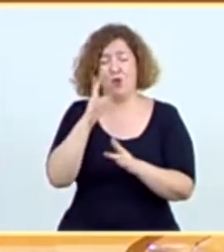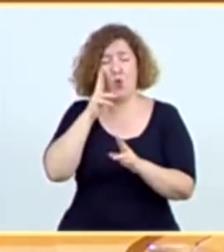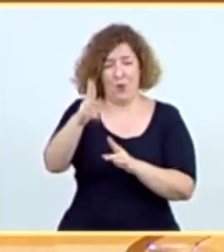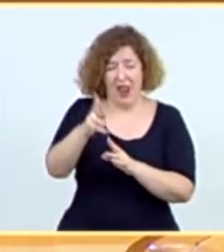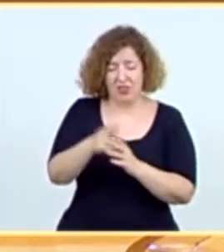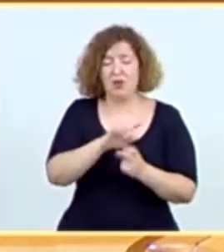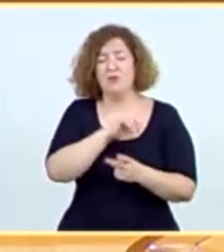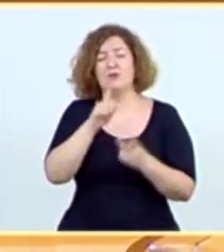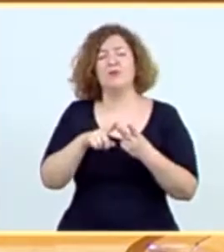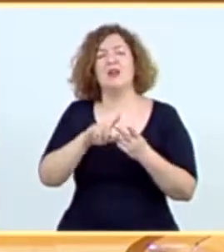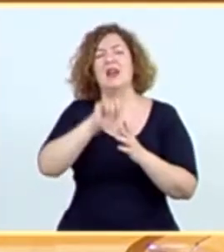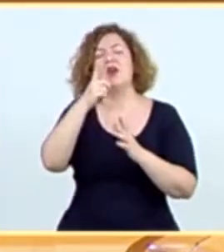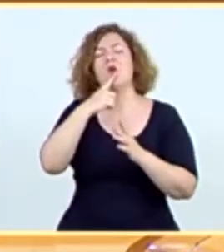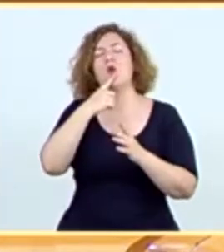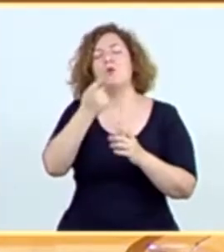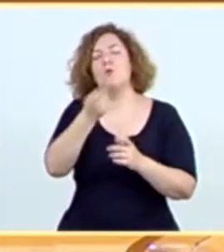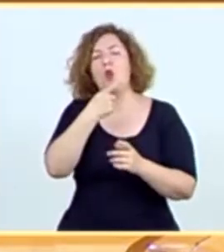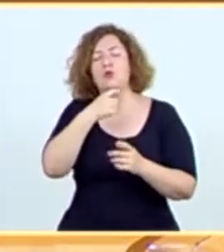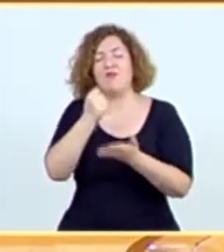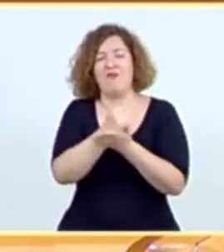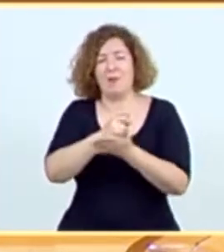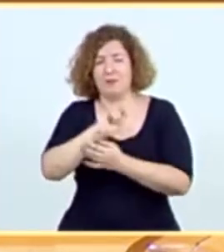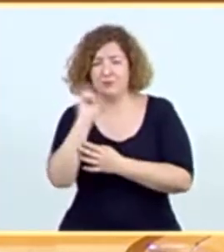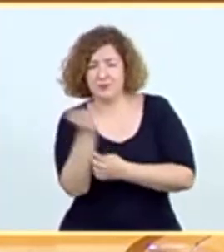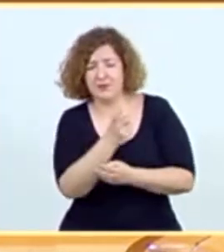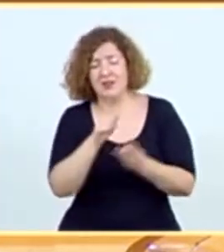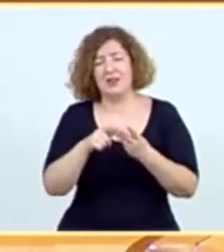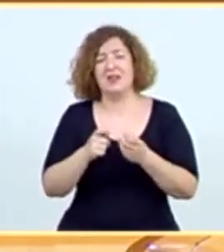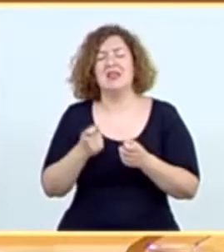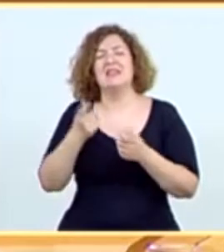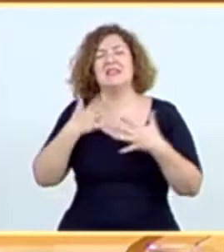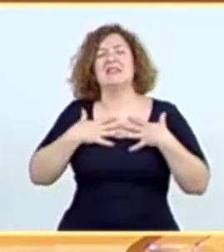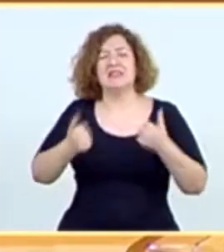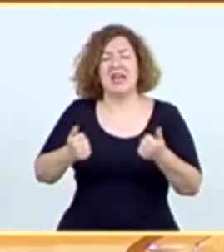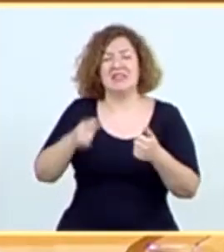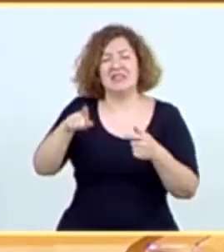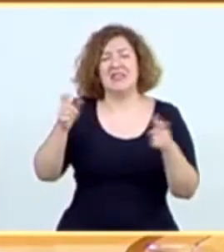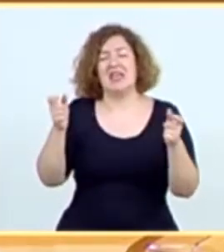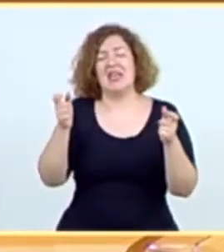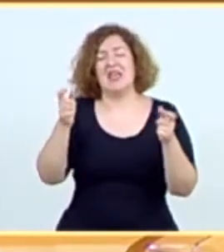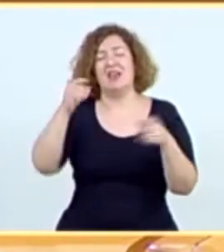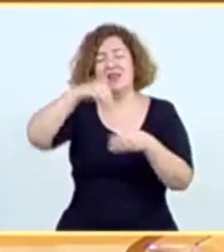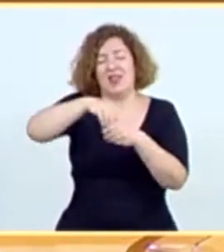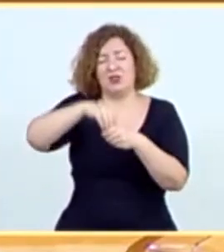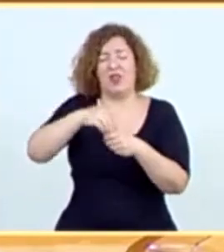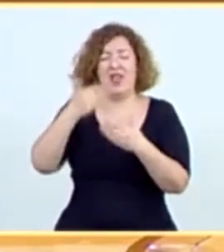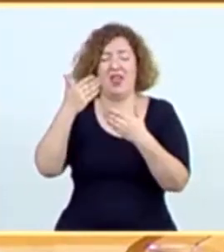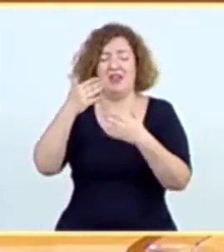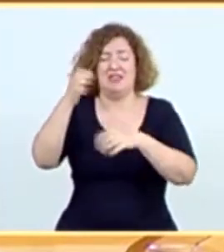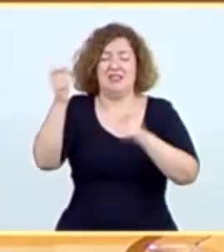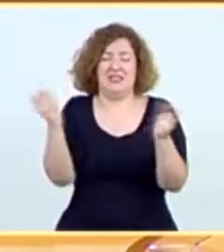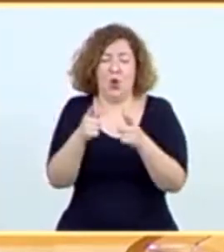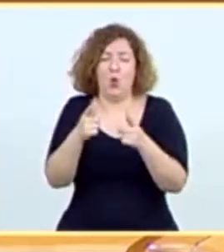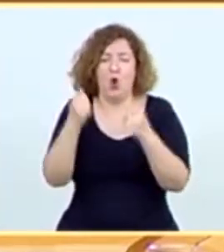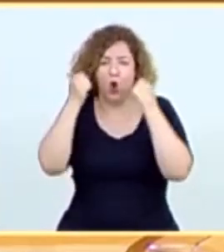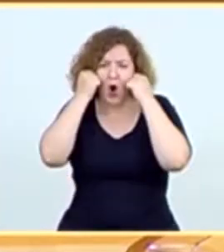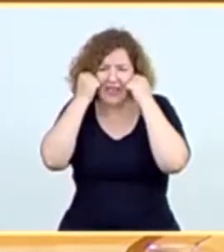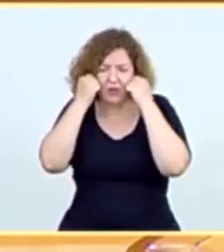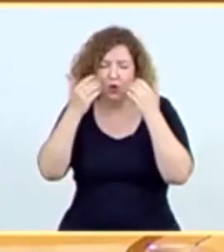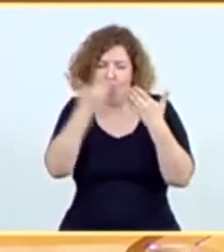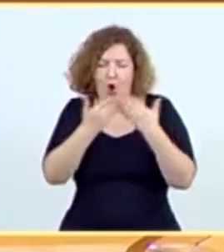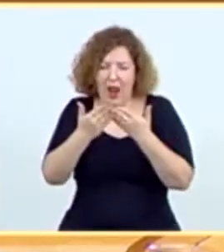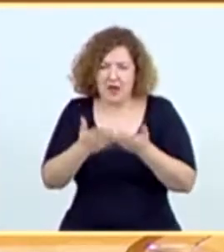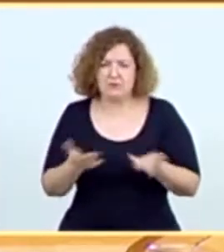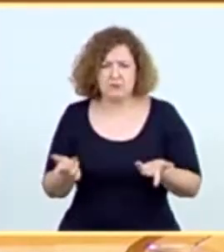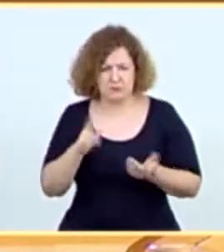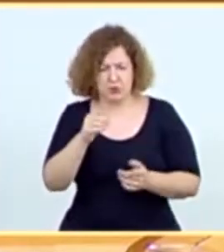legislación de productos farmacéuticos y las prestaciones sanitarias del seguro escolar. Esto es una muy buena noticia. ¿Cómo no va a